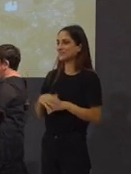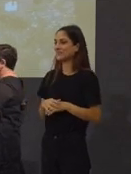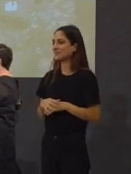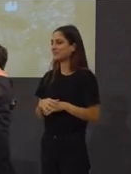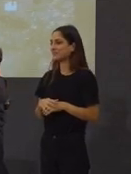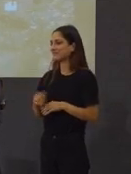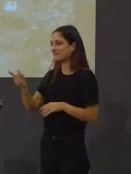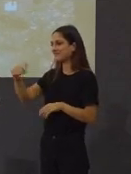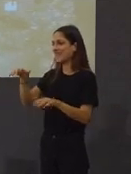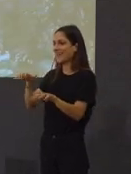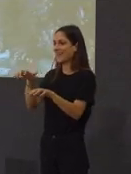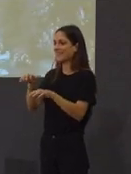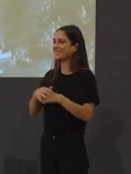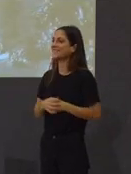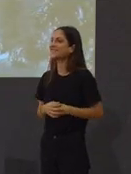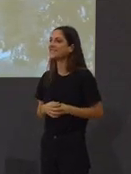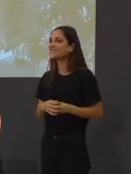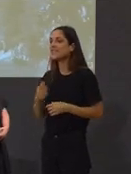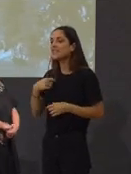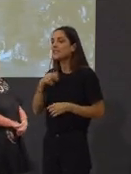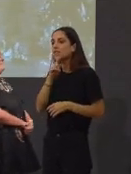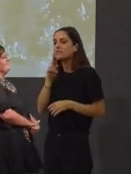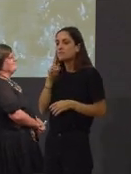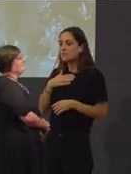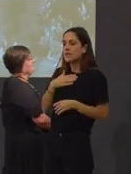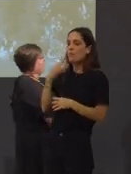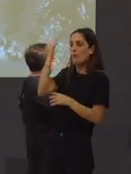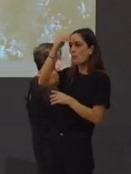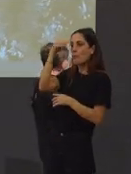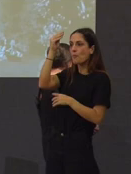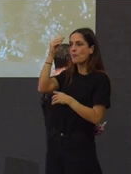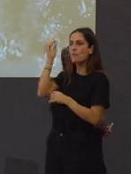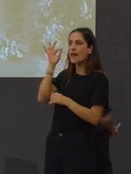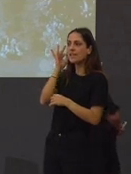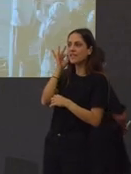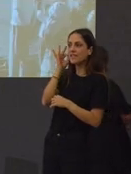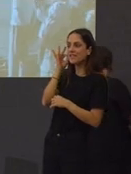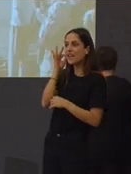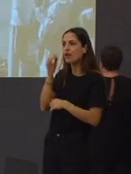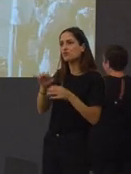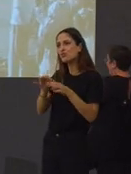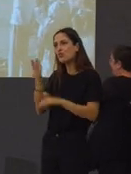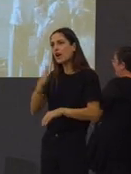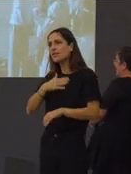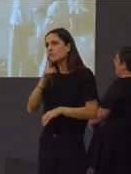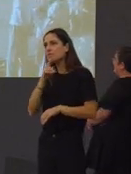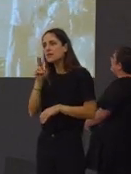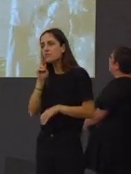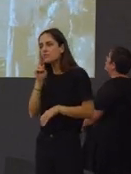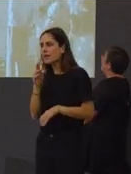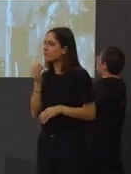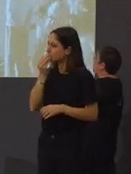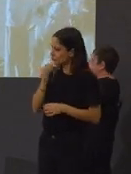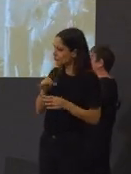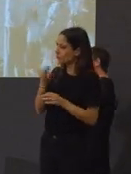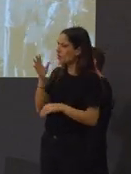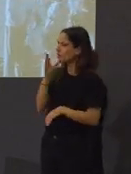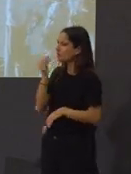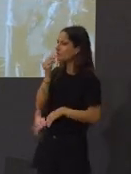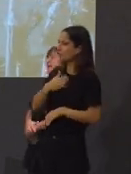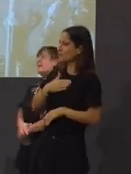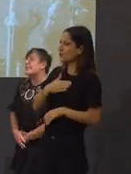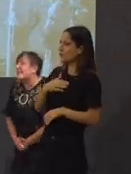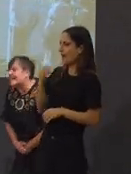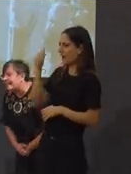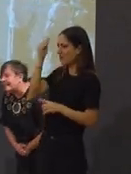Nosa señora da guía, la é miña madriña, dichosa de miña nai, que boa comadre tiña. San